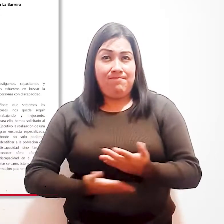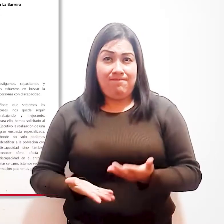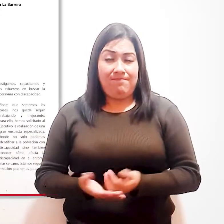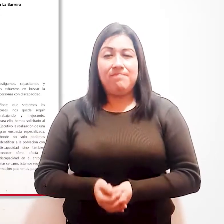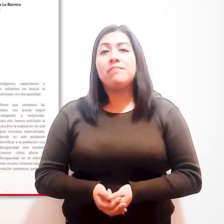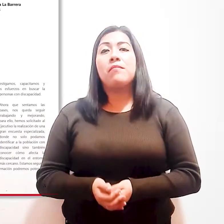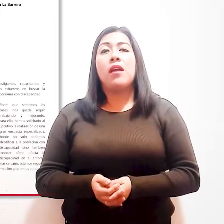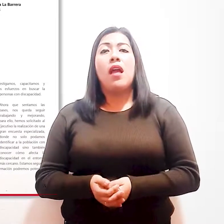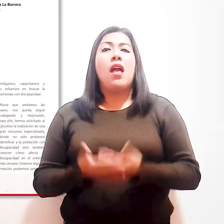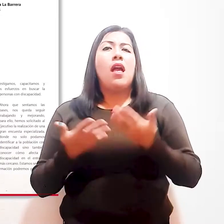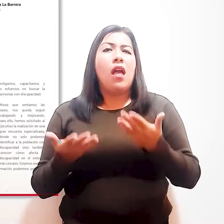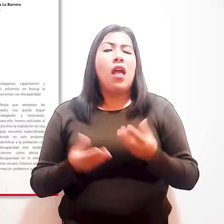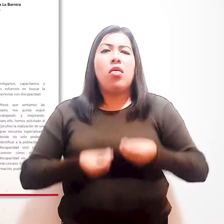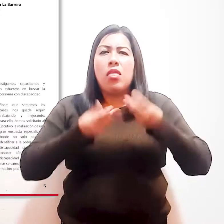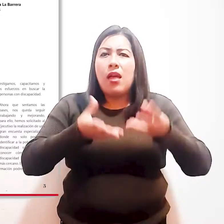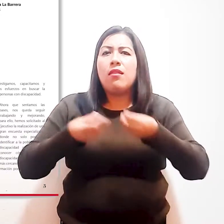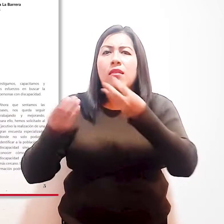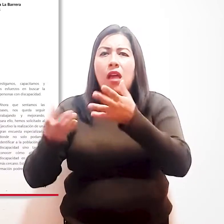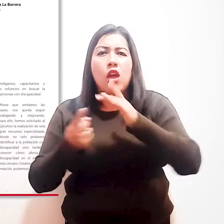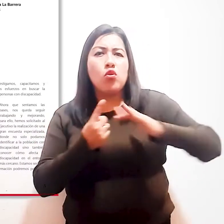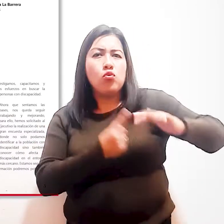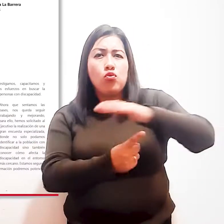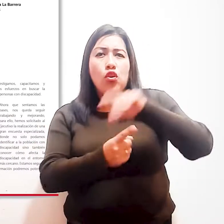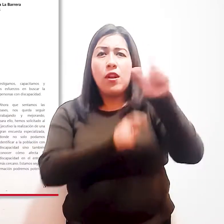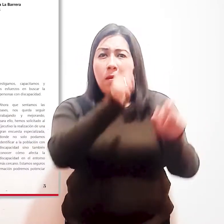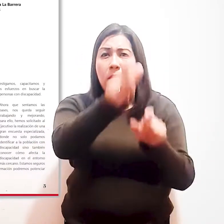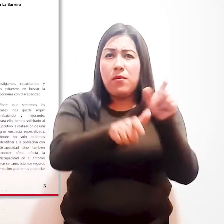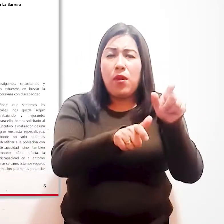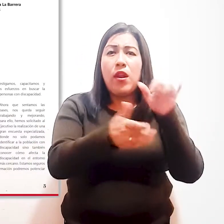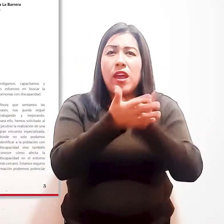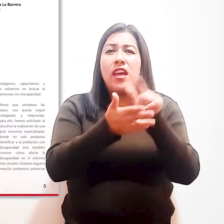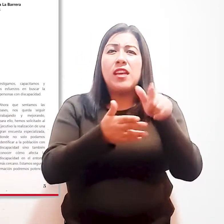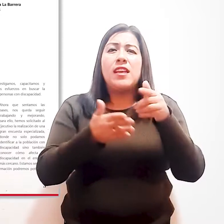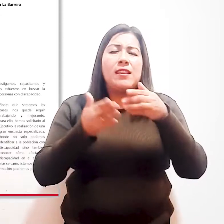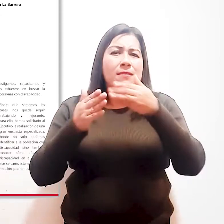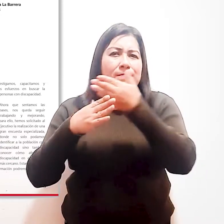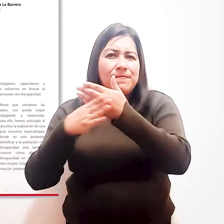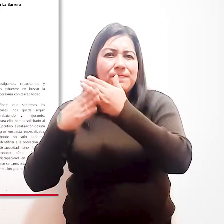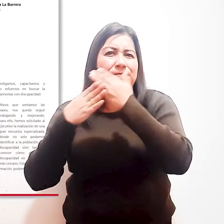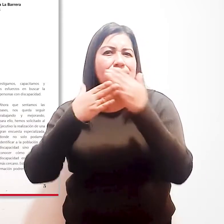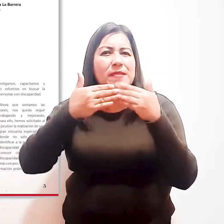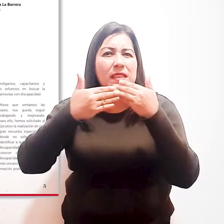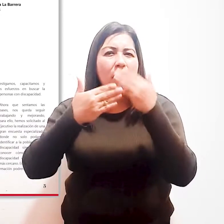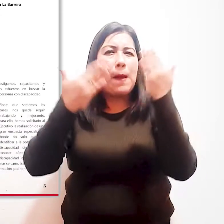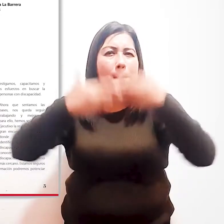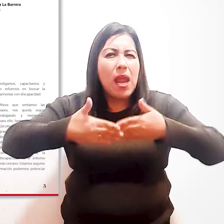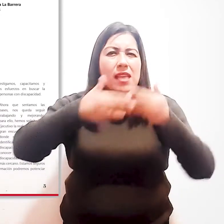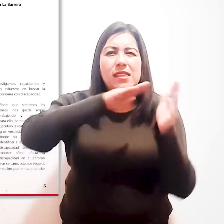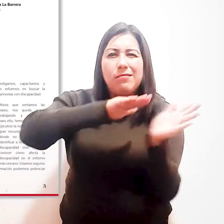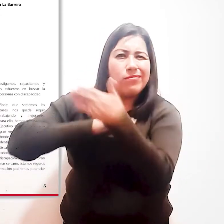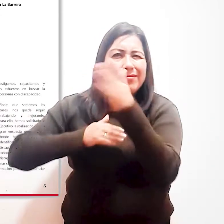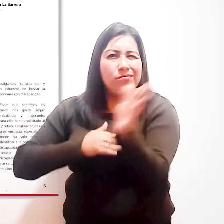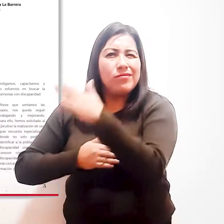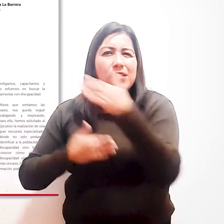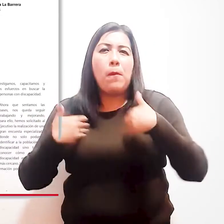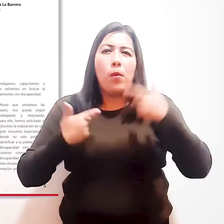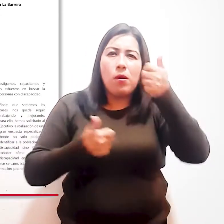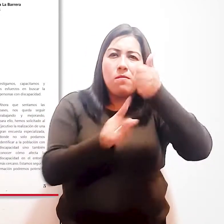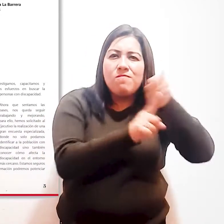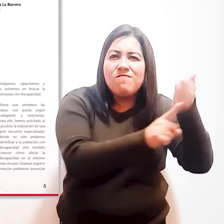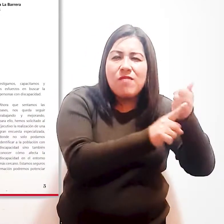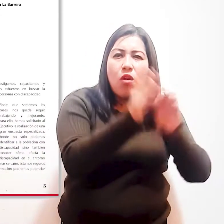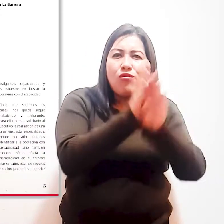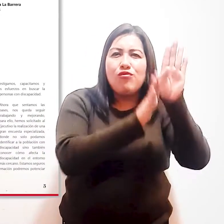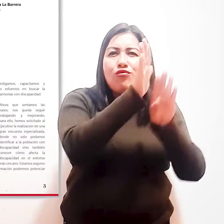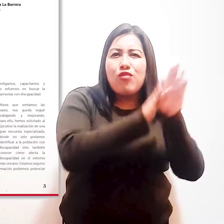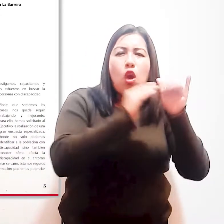discapacidad, generando condiciones en su entorno que superando brechas y eliminando obstáculos les permiten ejercerlos en igualdad